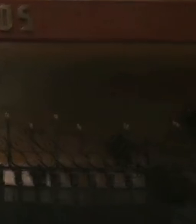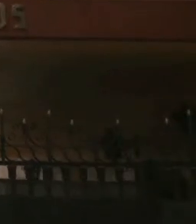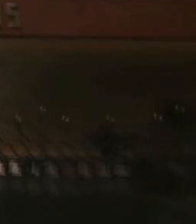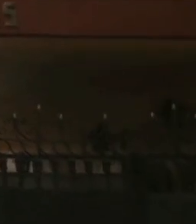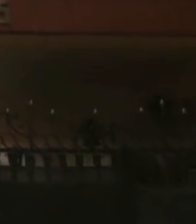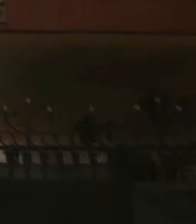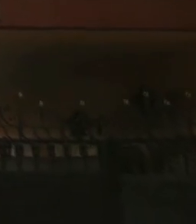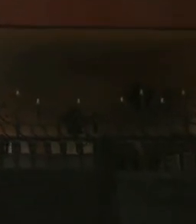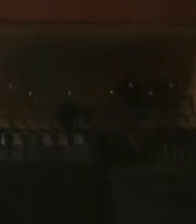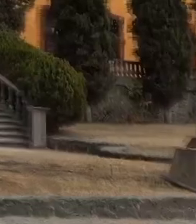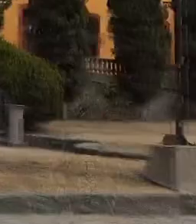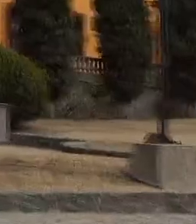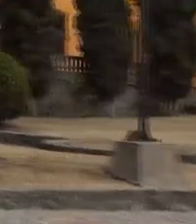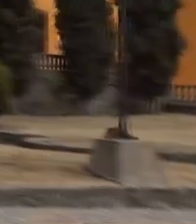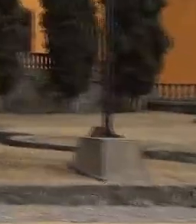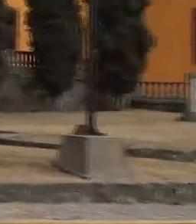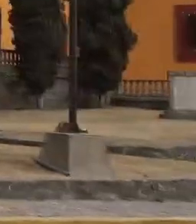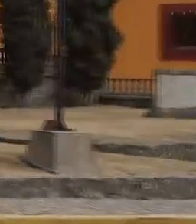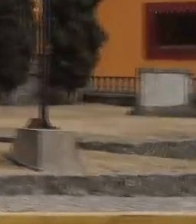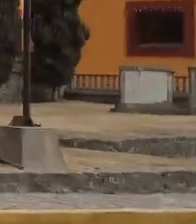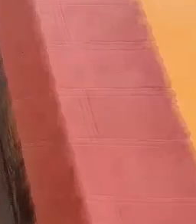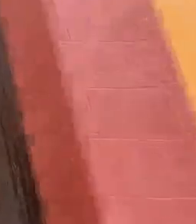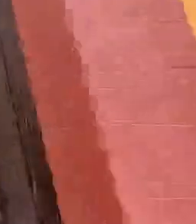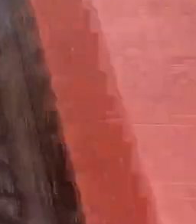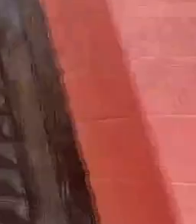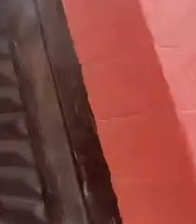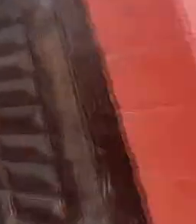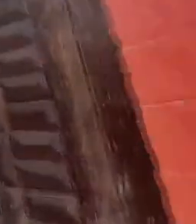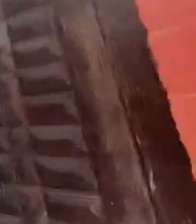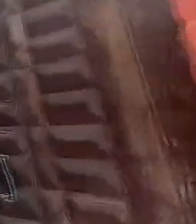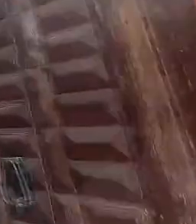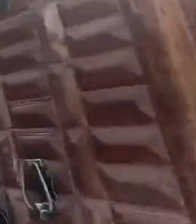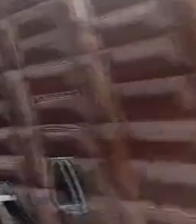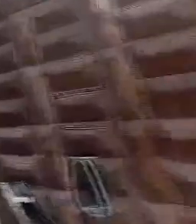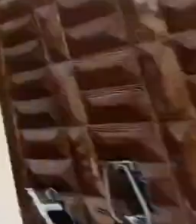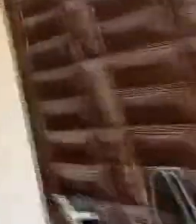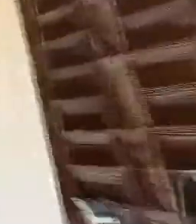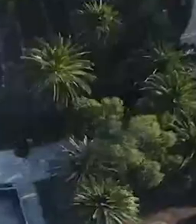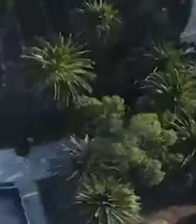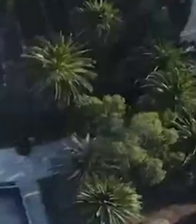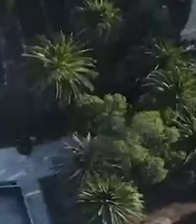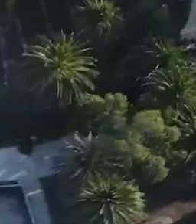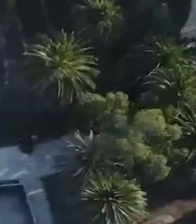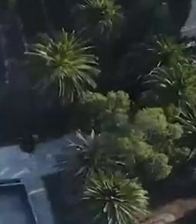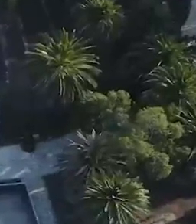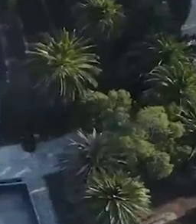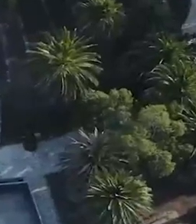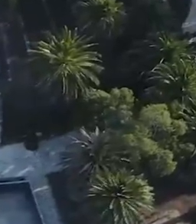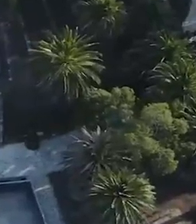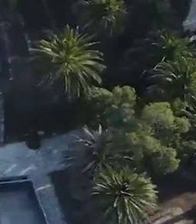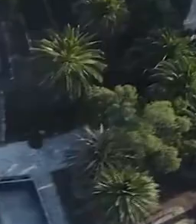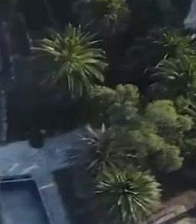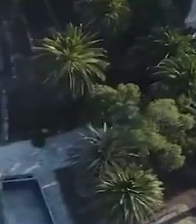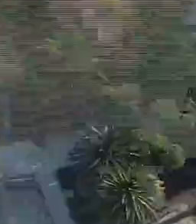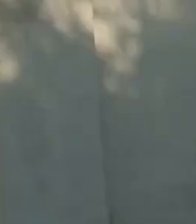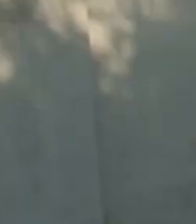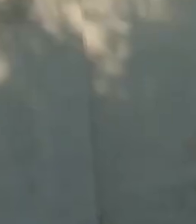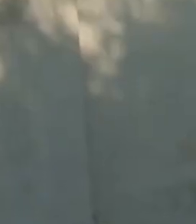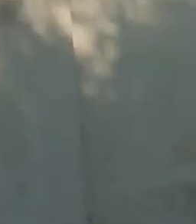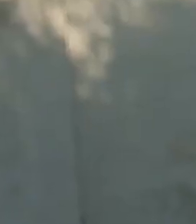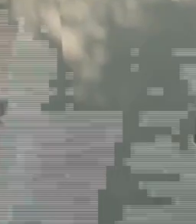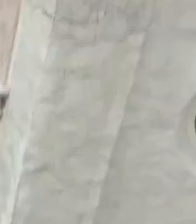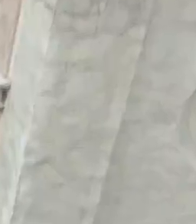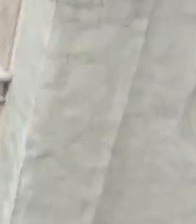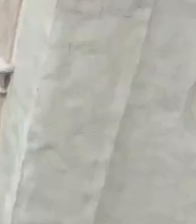exfábrica de pólvora, que integrarán un área de exposición cultural para obras itinerantes, así como un teatro al aire libre